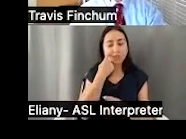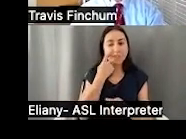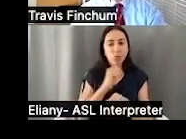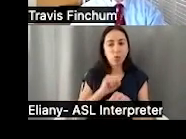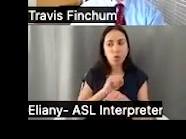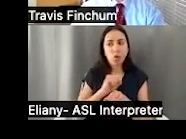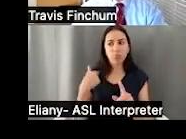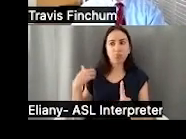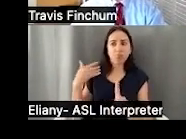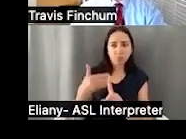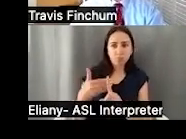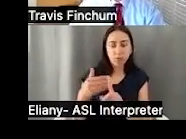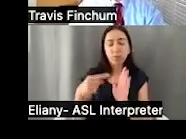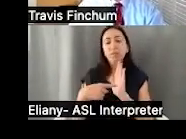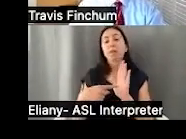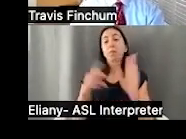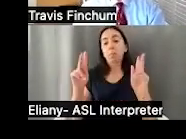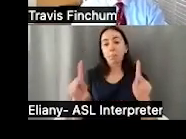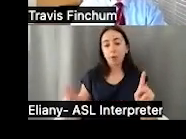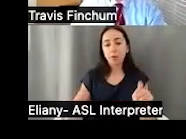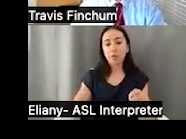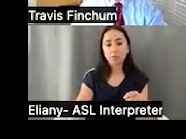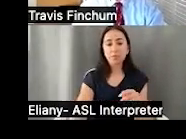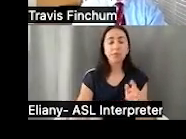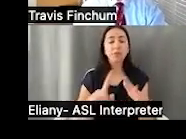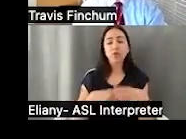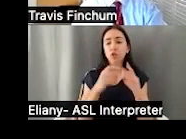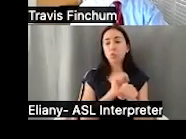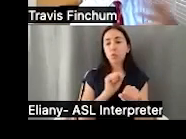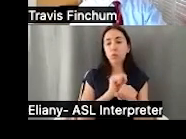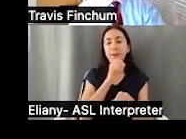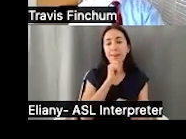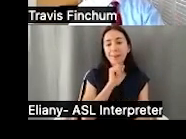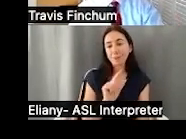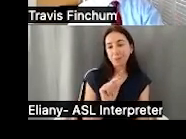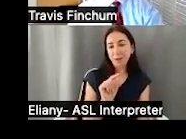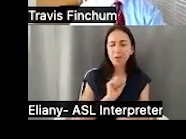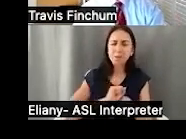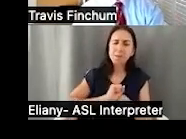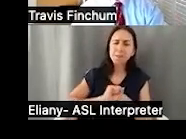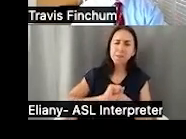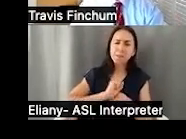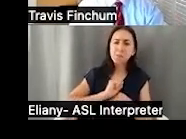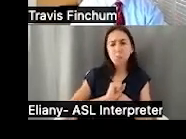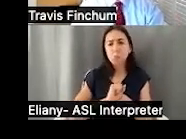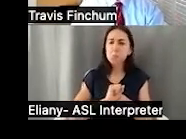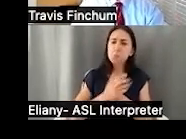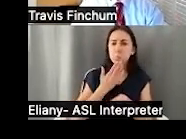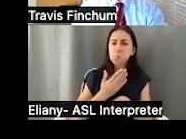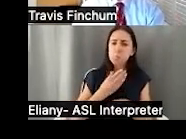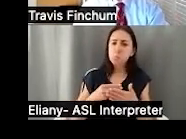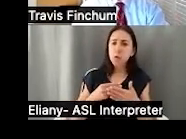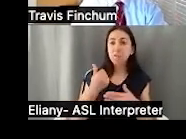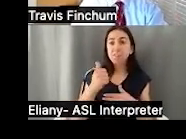haber trabajado. Por ejemplo, yo a veces utilizo un ejemplo. Si una persona empieza a trabajar cuando tiene 20 años y trabaja muchísimo,